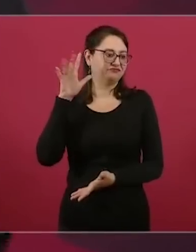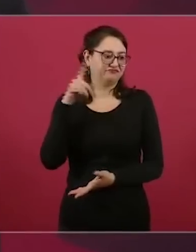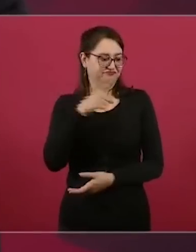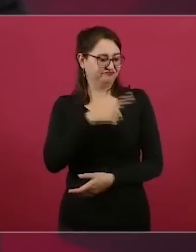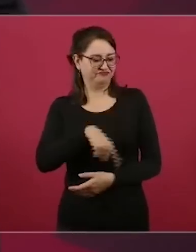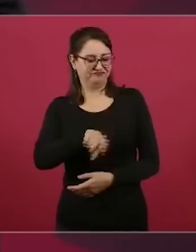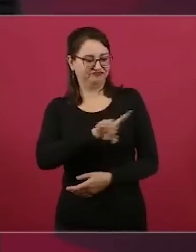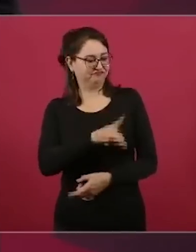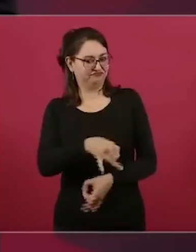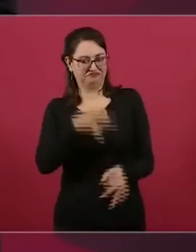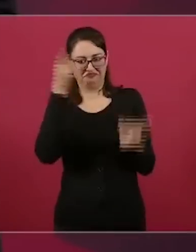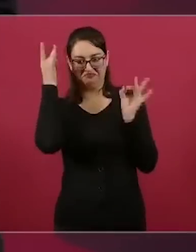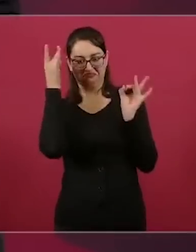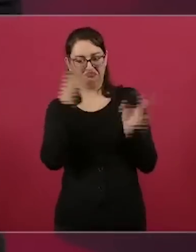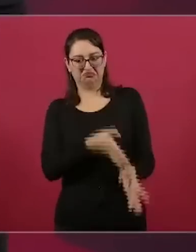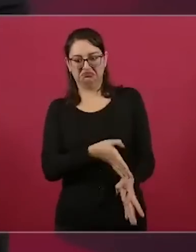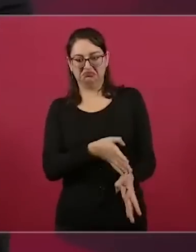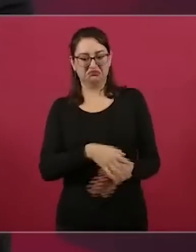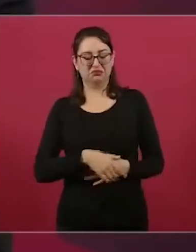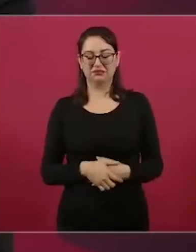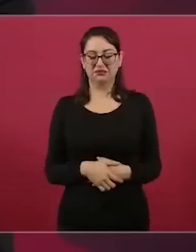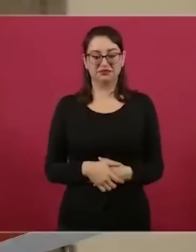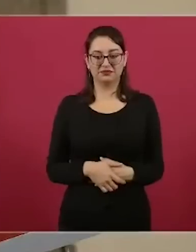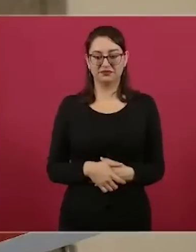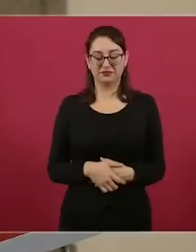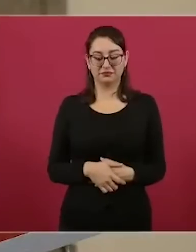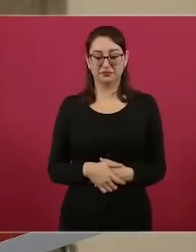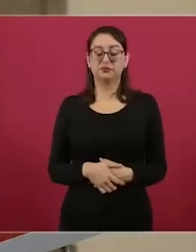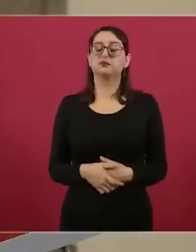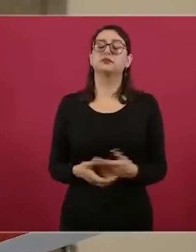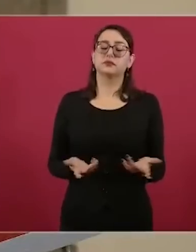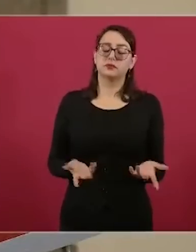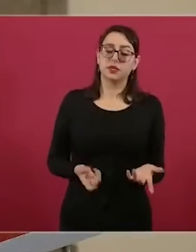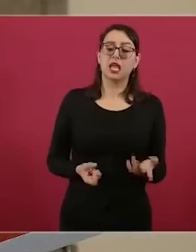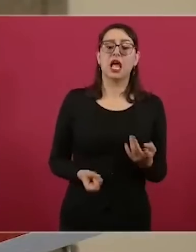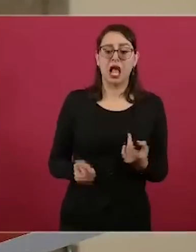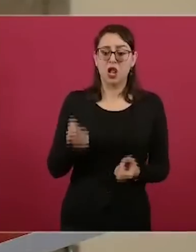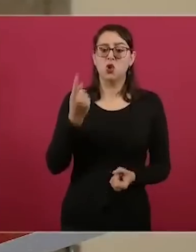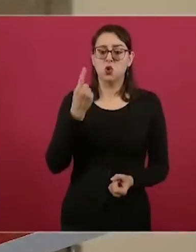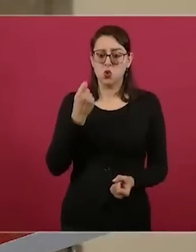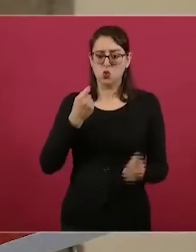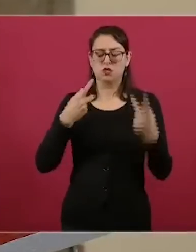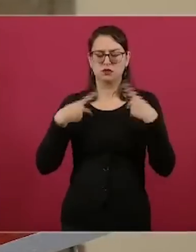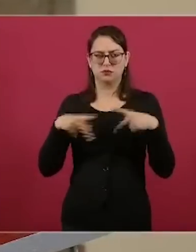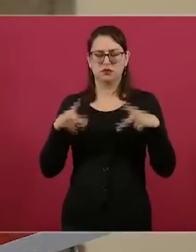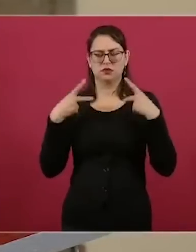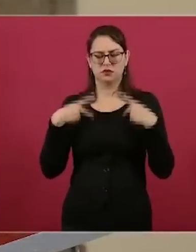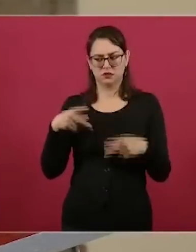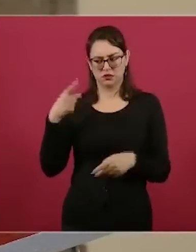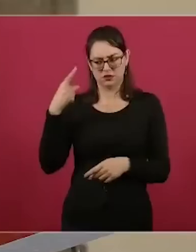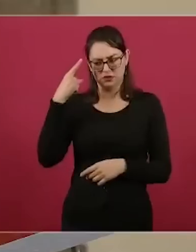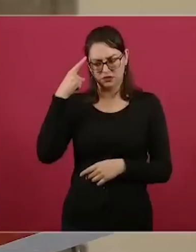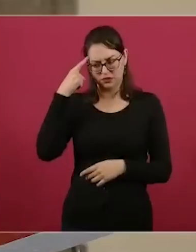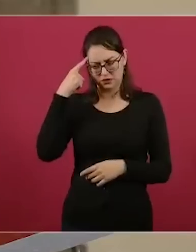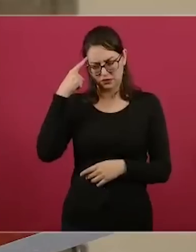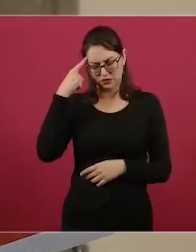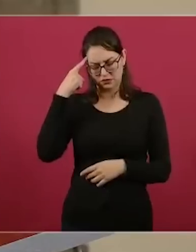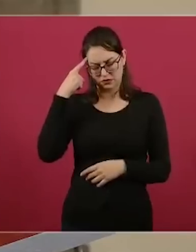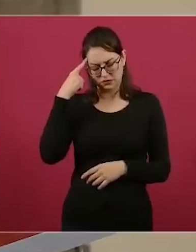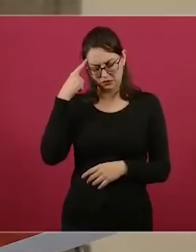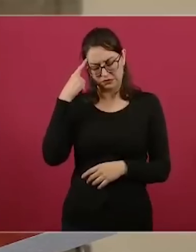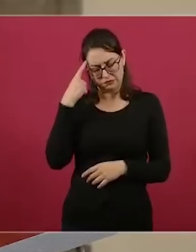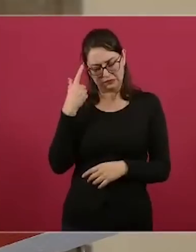hay algunos que sí han ido cambiando, han entendido de que son otros tiempos